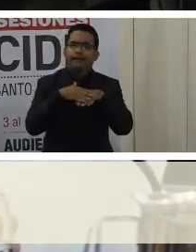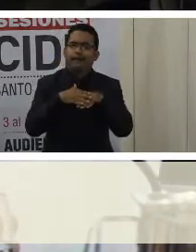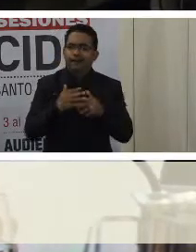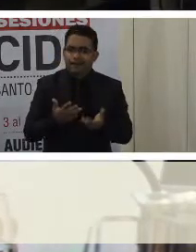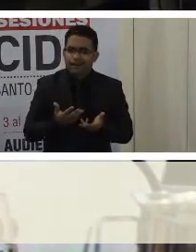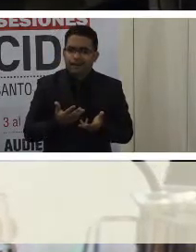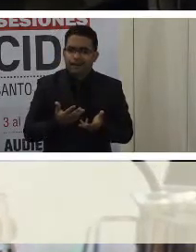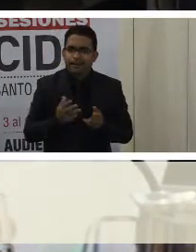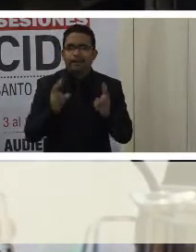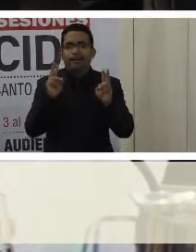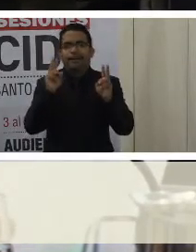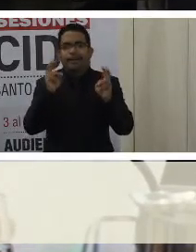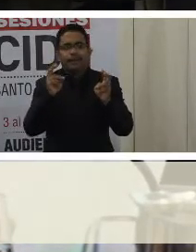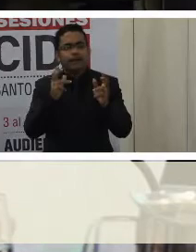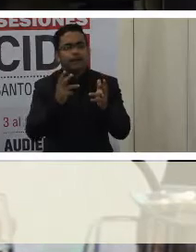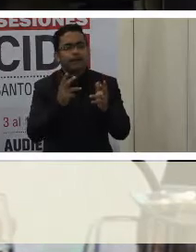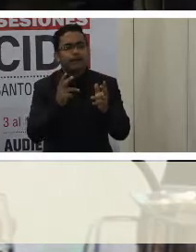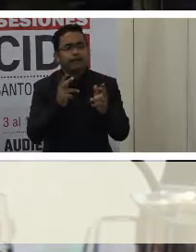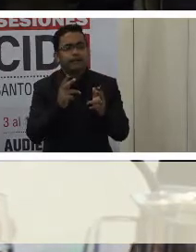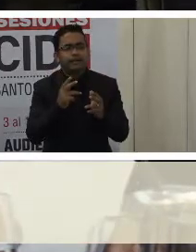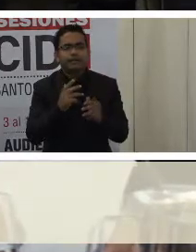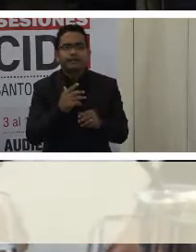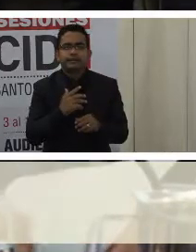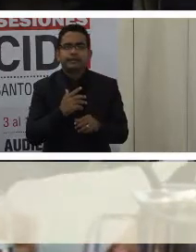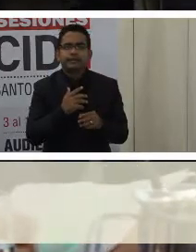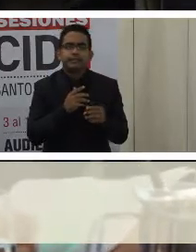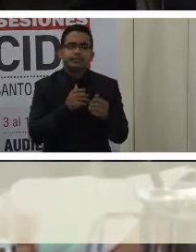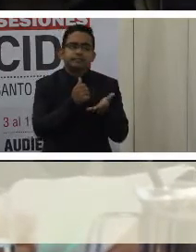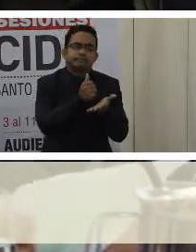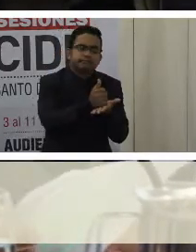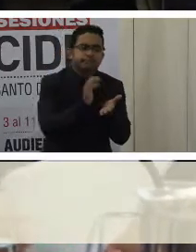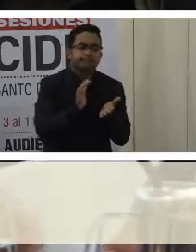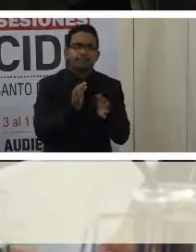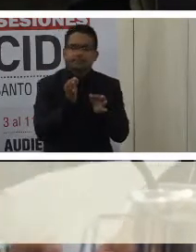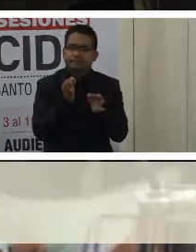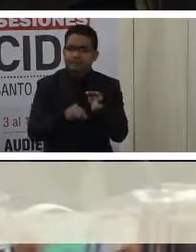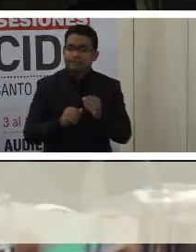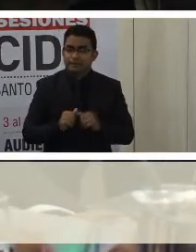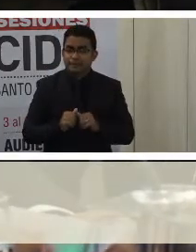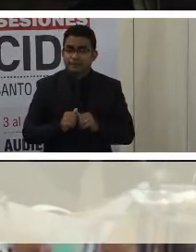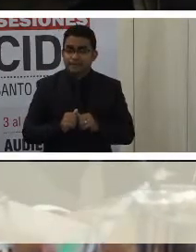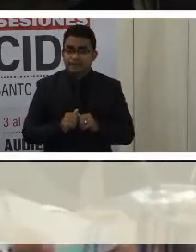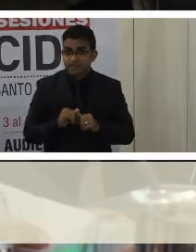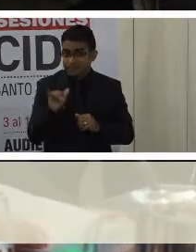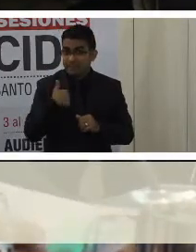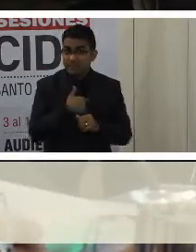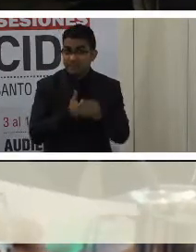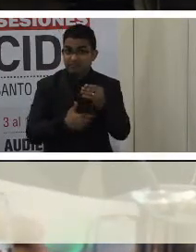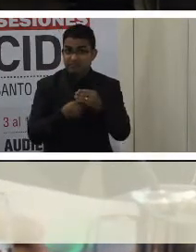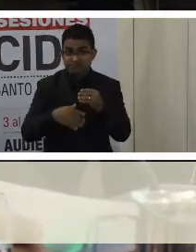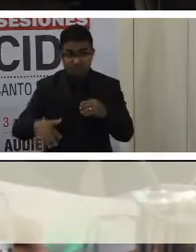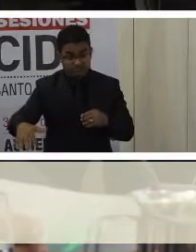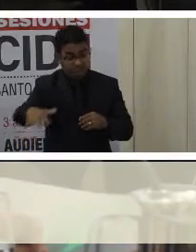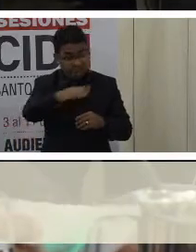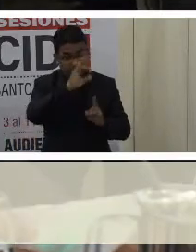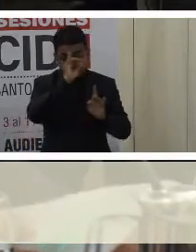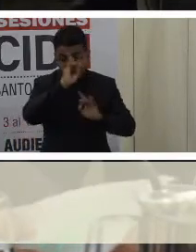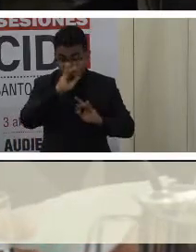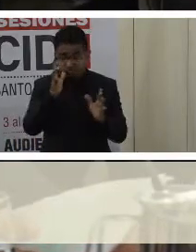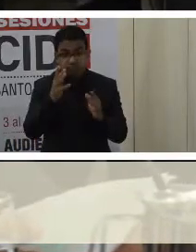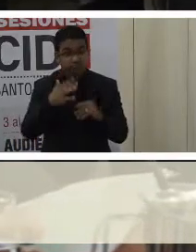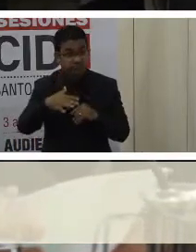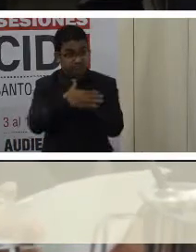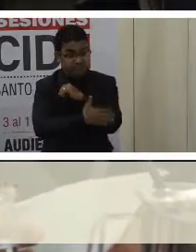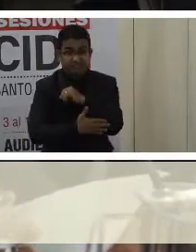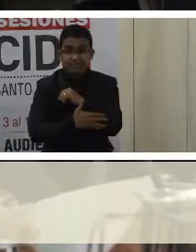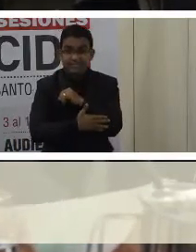demostrando una vez así el factor de asistencialismo. Si a esto le sumamos la crisis humanitaria compleja que atraviesa nuestro país,